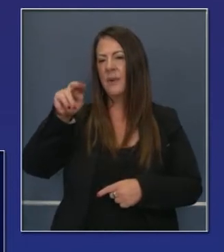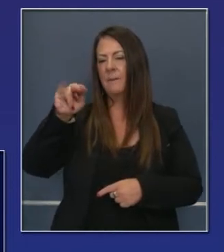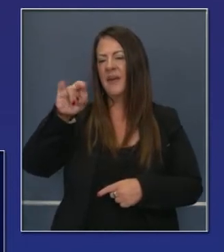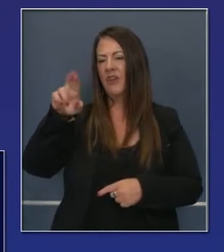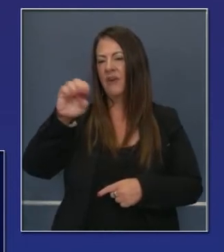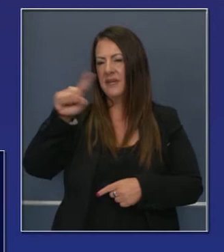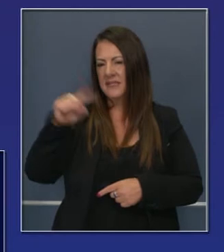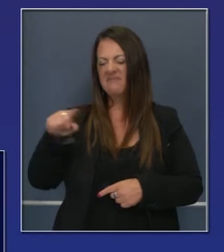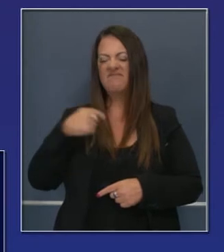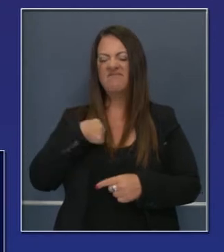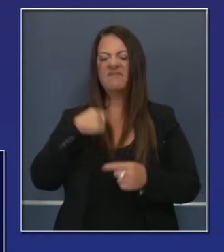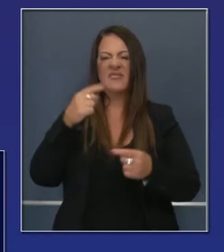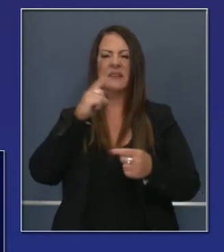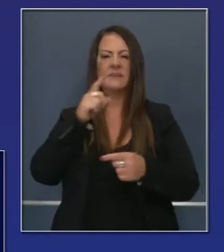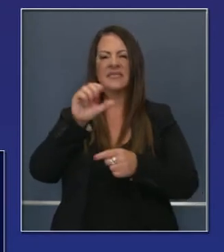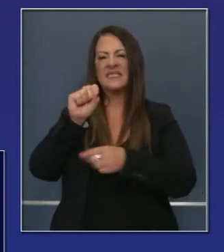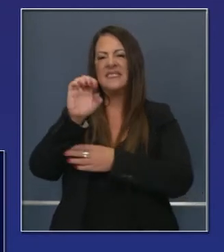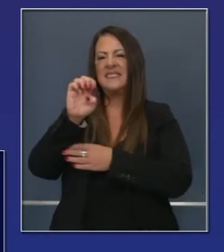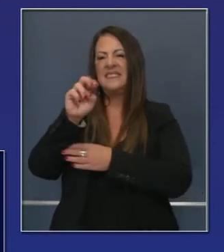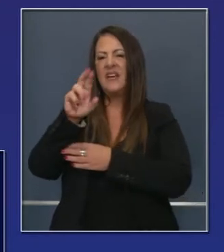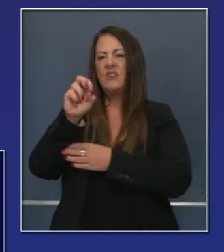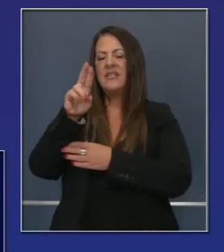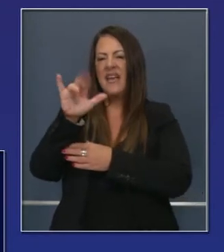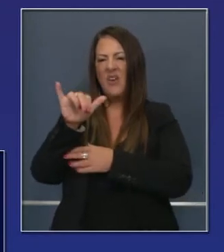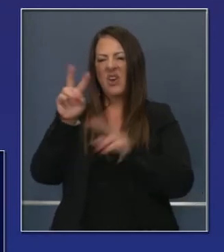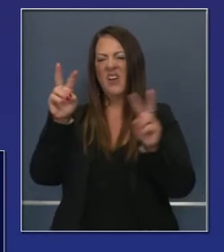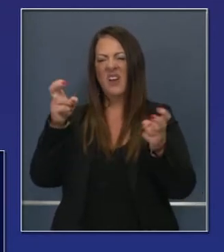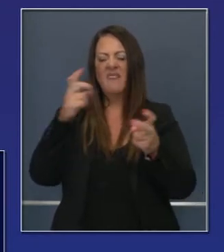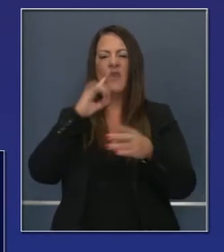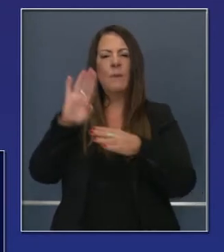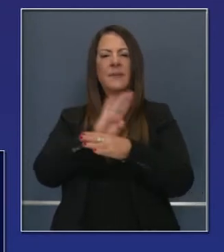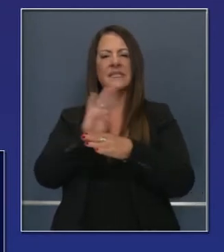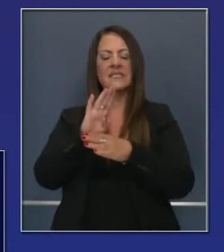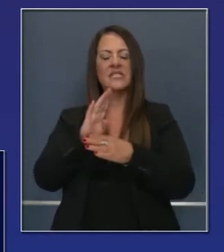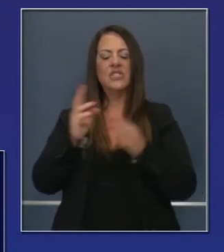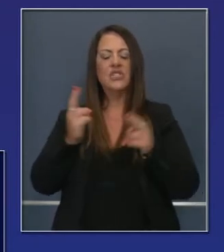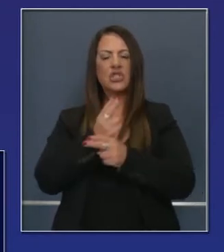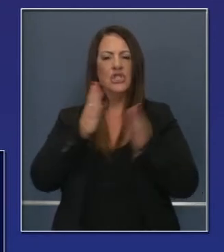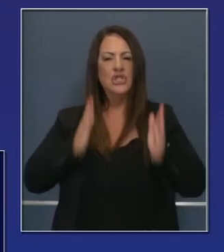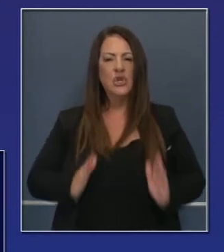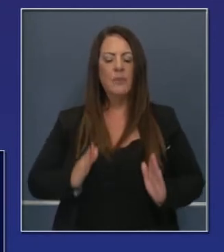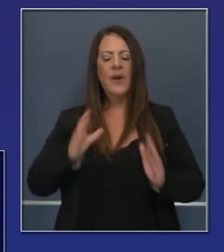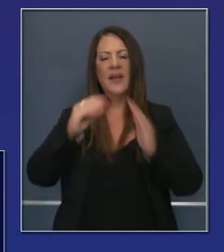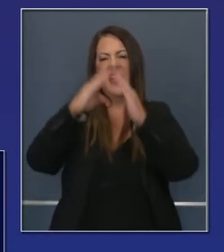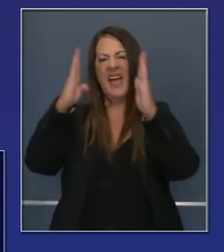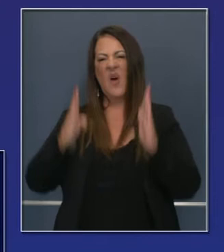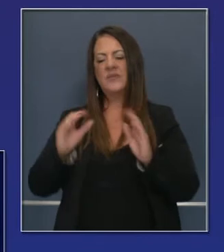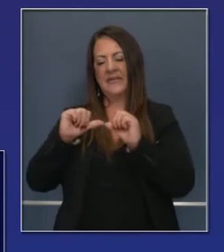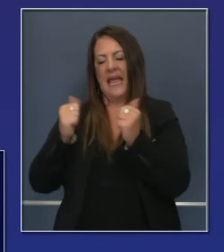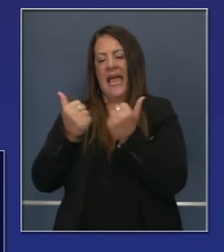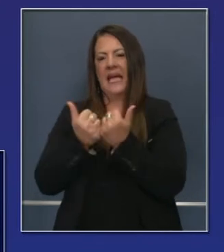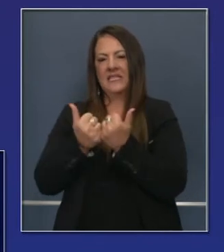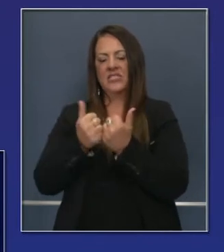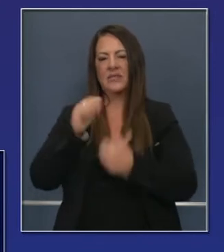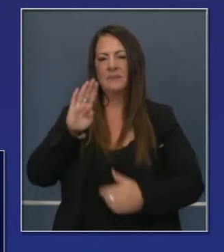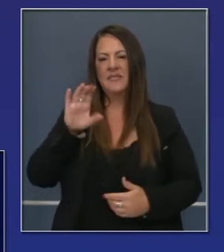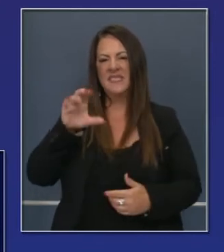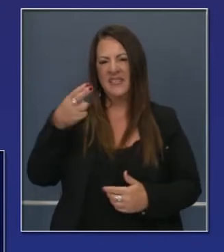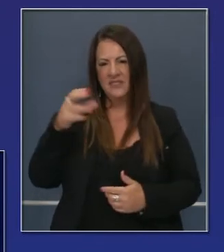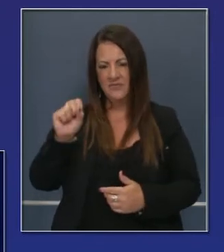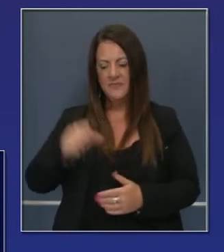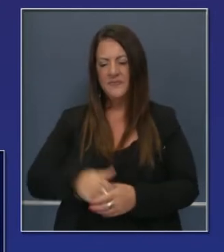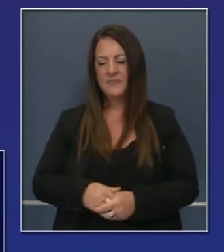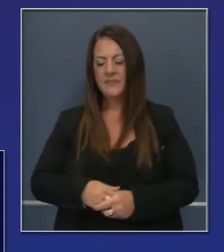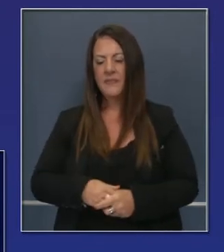Castro Ramírez. secretaria de la Agencia de Negocios, Servicios al